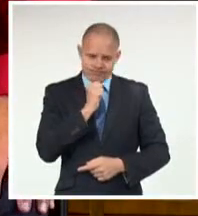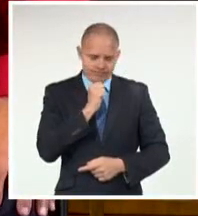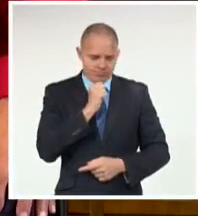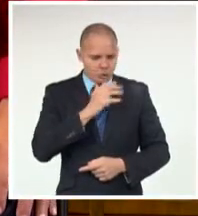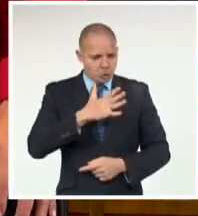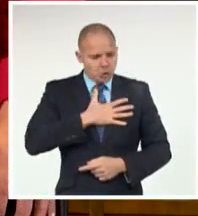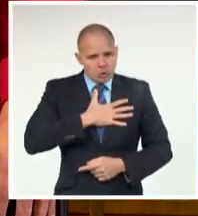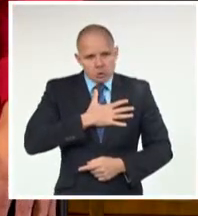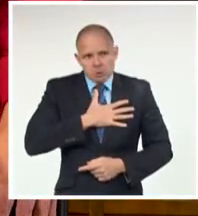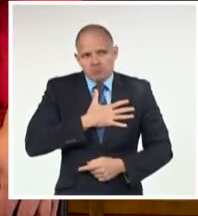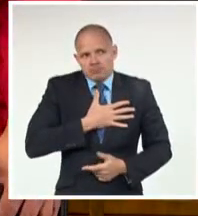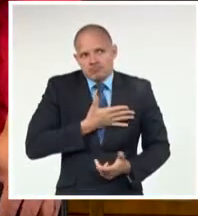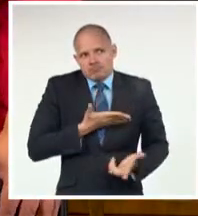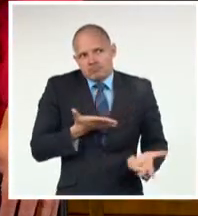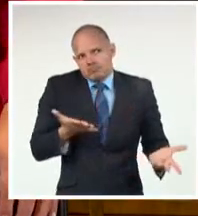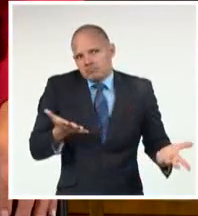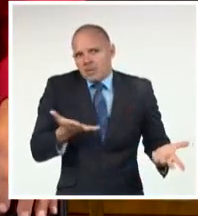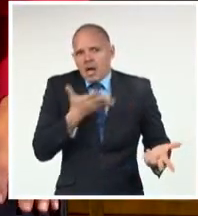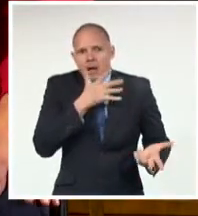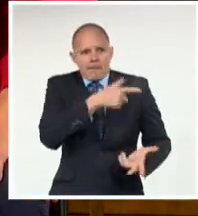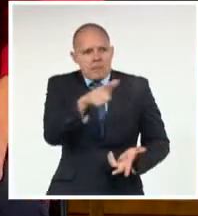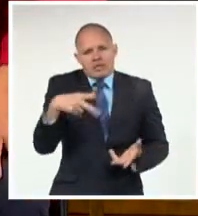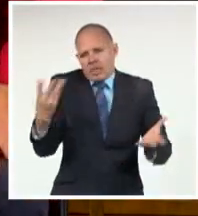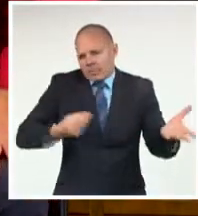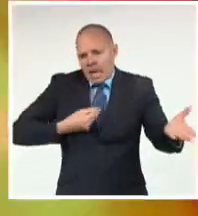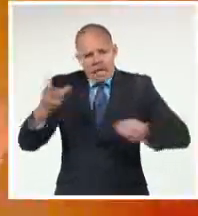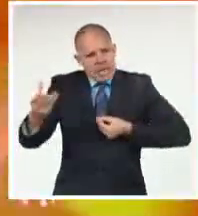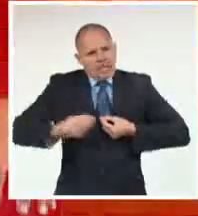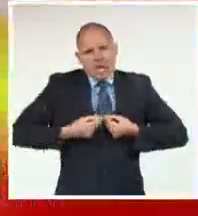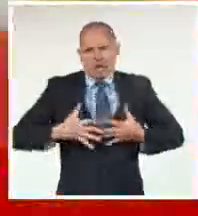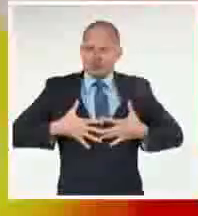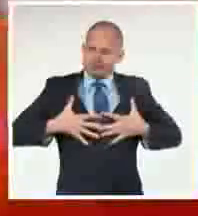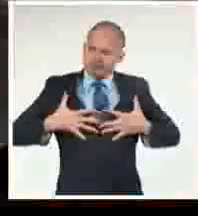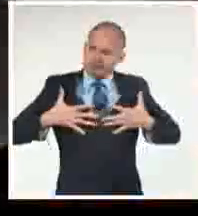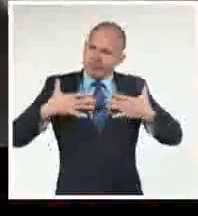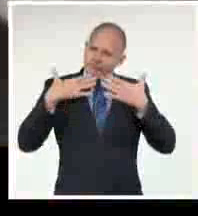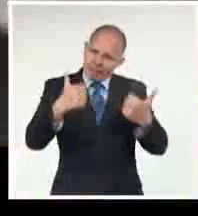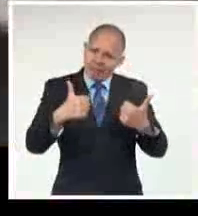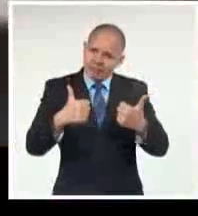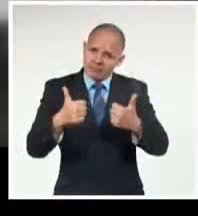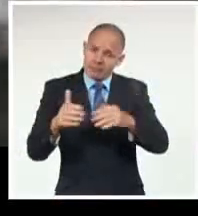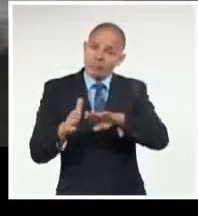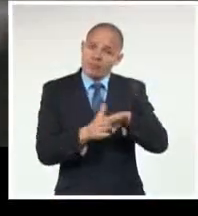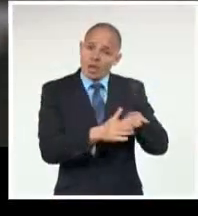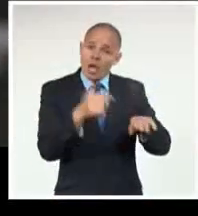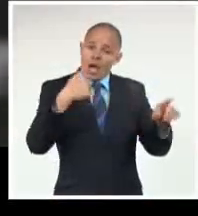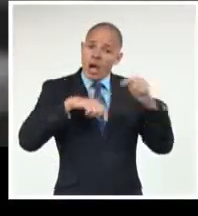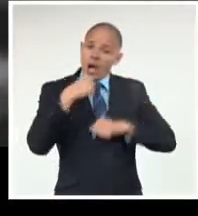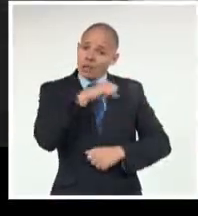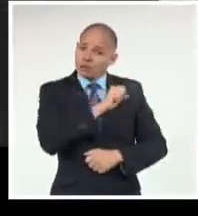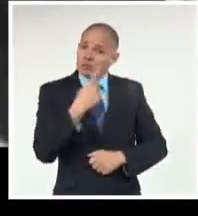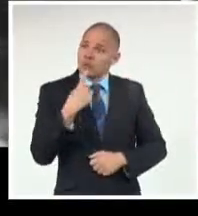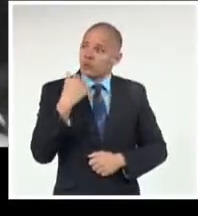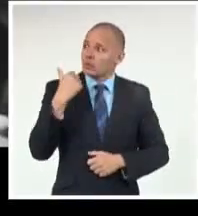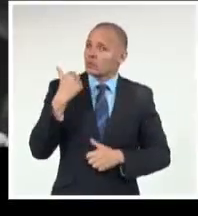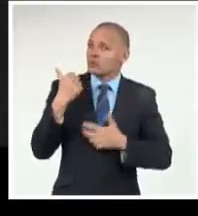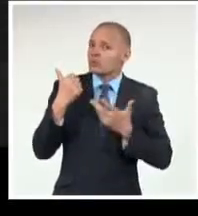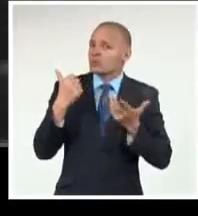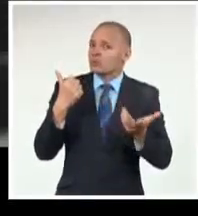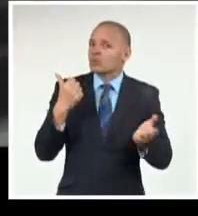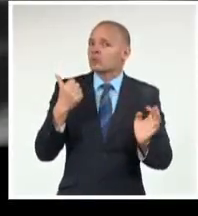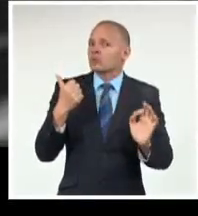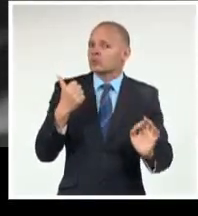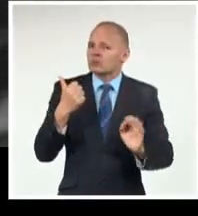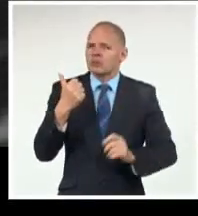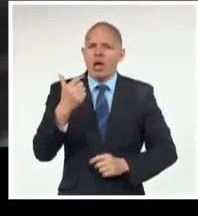siento Que he recibido Mucho más De lo que yo he dado Una cubana Que era su